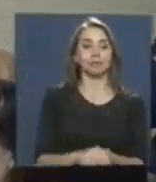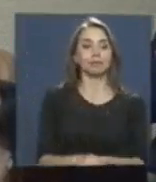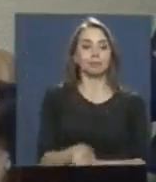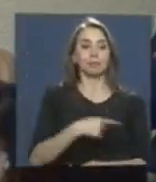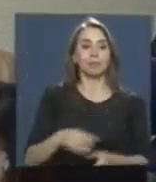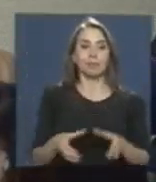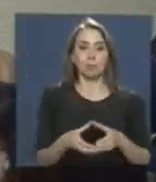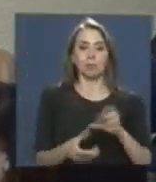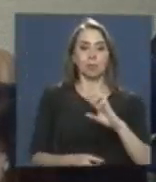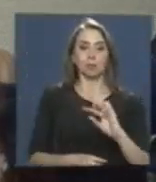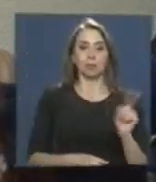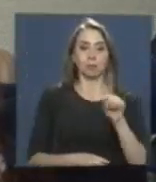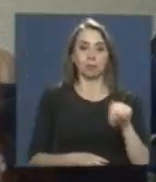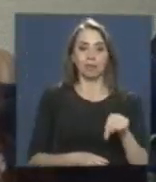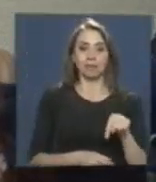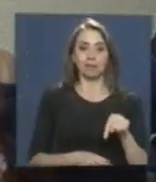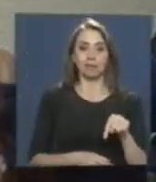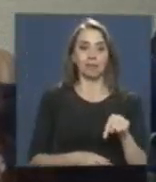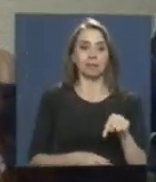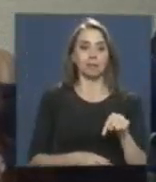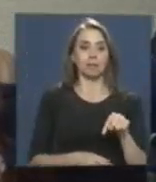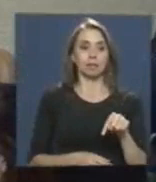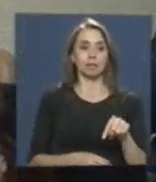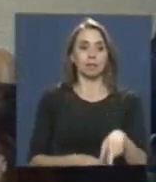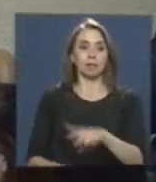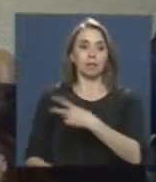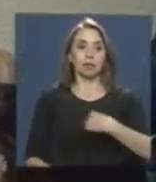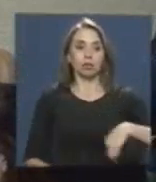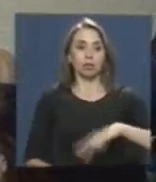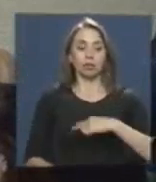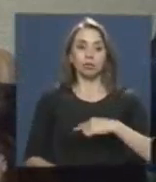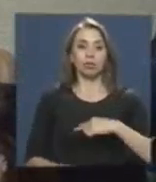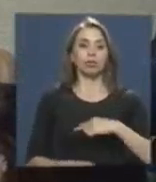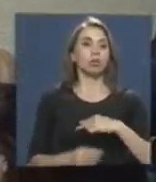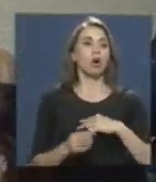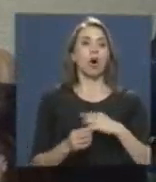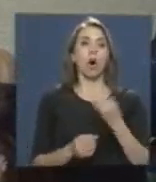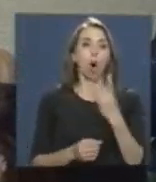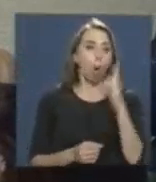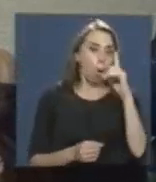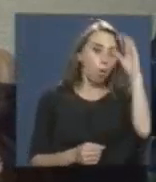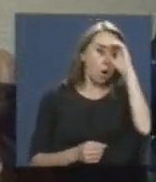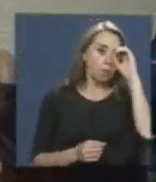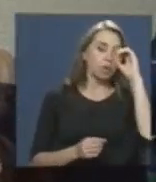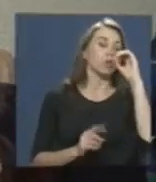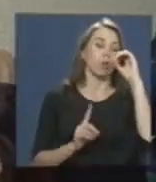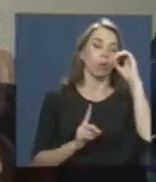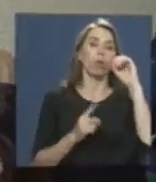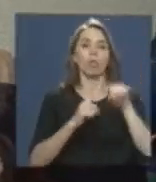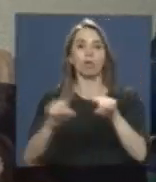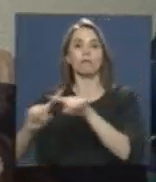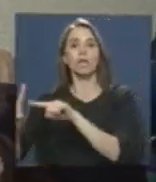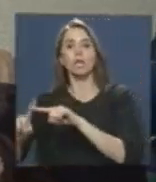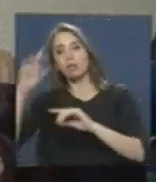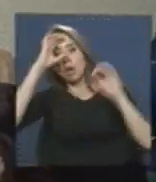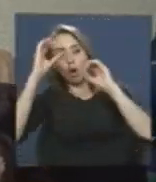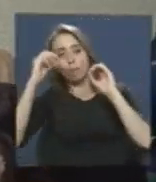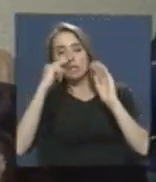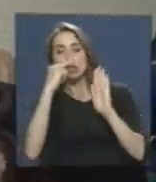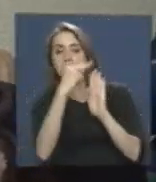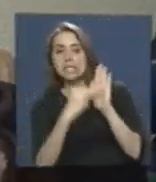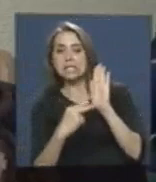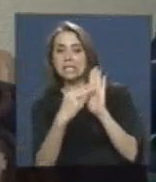la bancada del Partido Socialista no tuvimos una posición única en el debate, hubo distintas miradas,